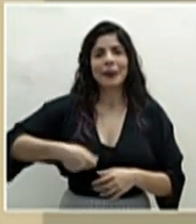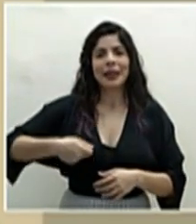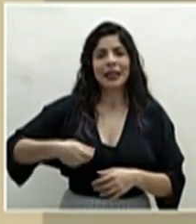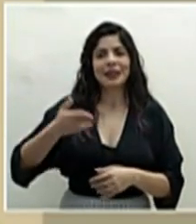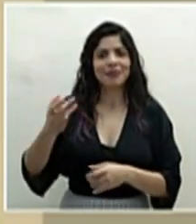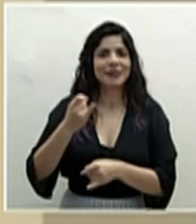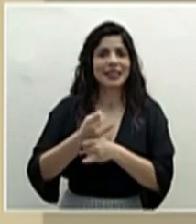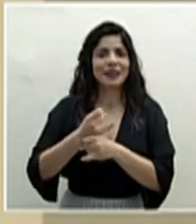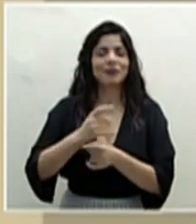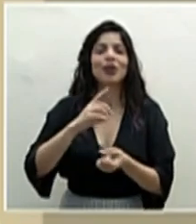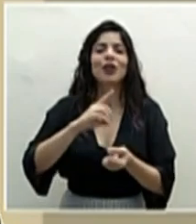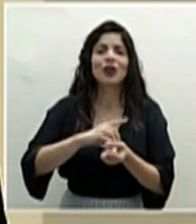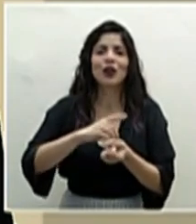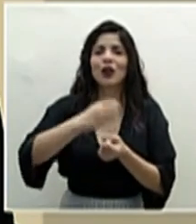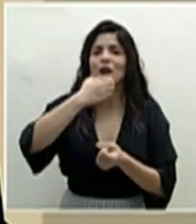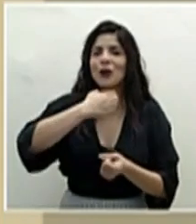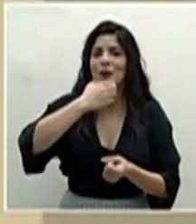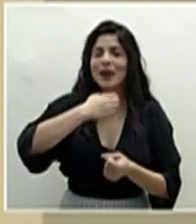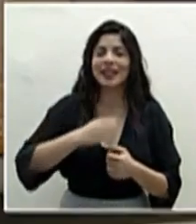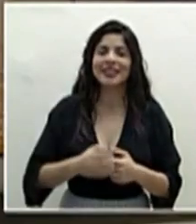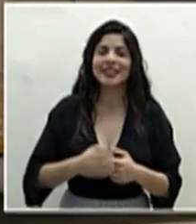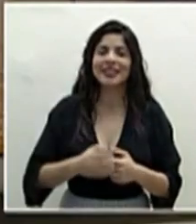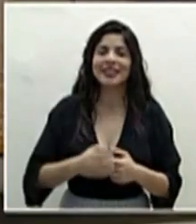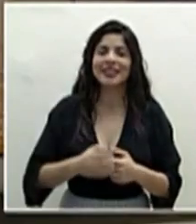esta institución, el doctor Román Macaya.